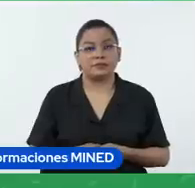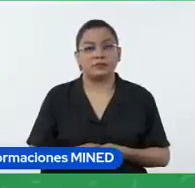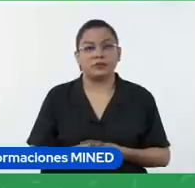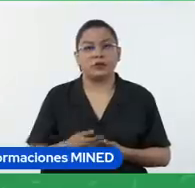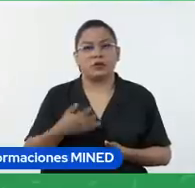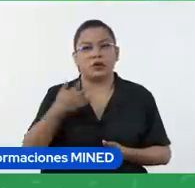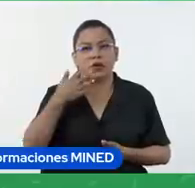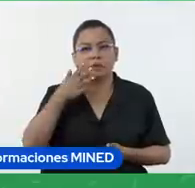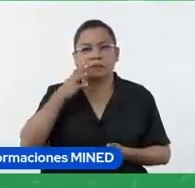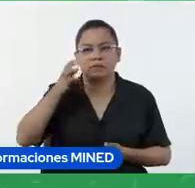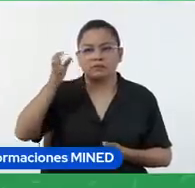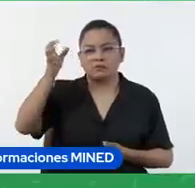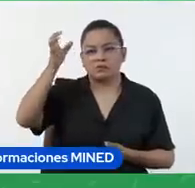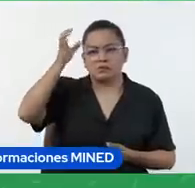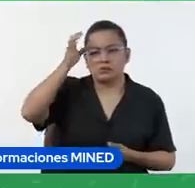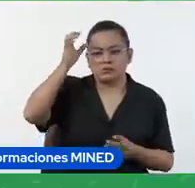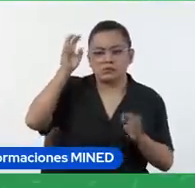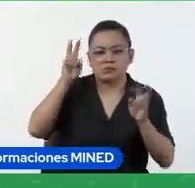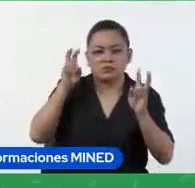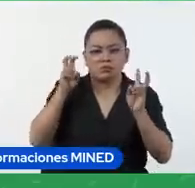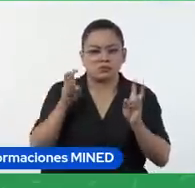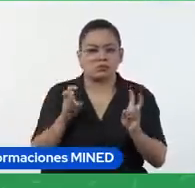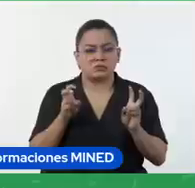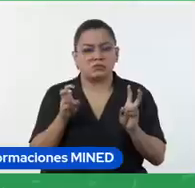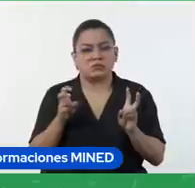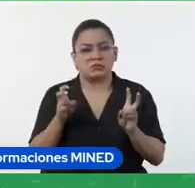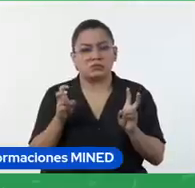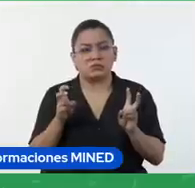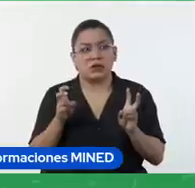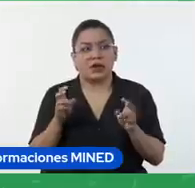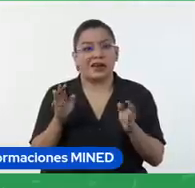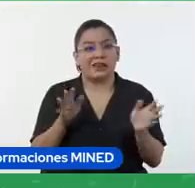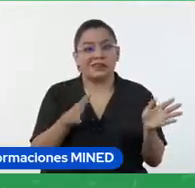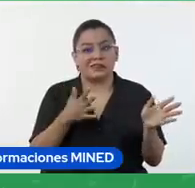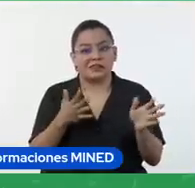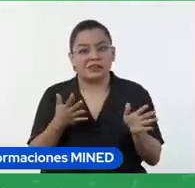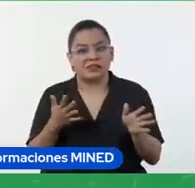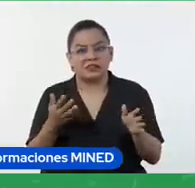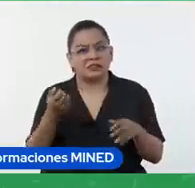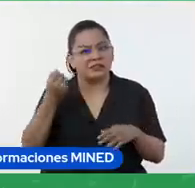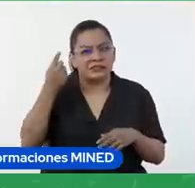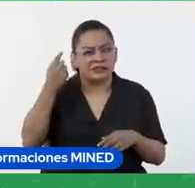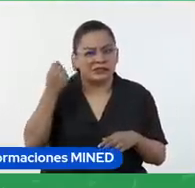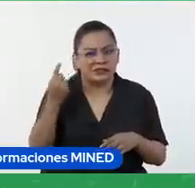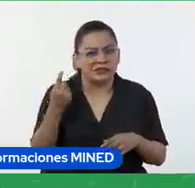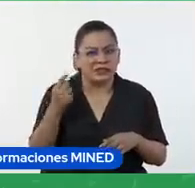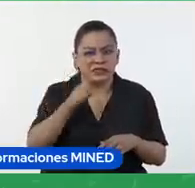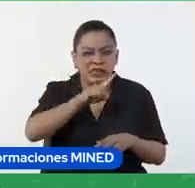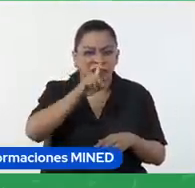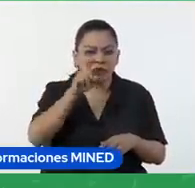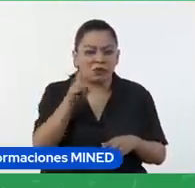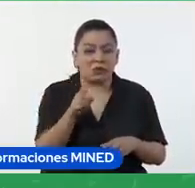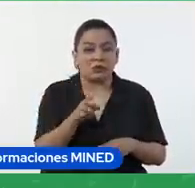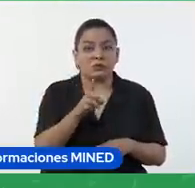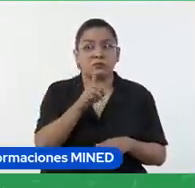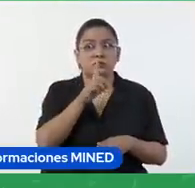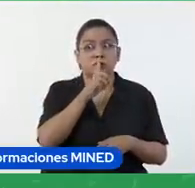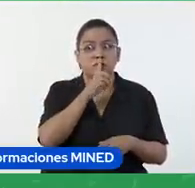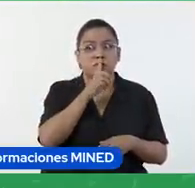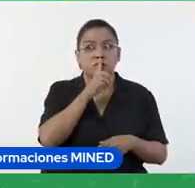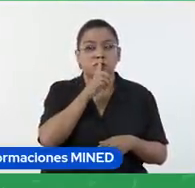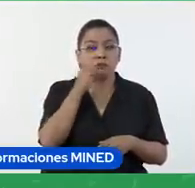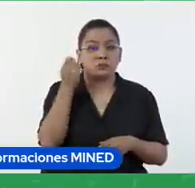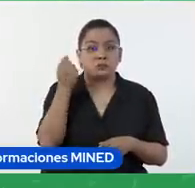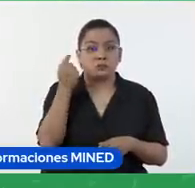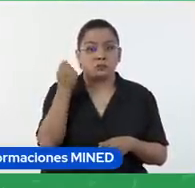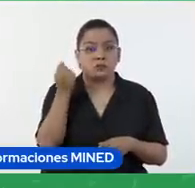conceptos? y a veces se quedan callados y no saben qué responder y hay que ir ayudando un poco y se